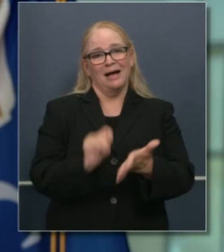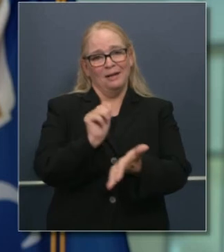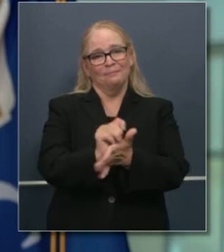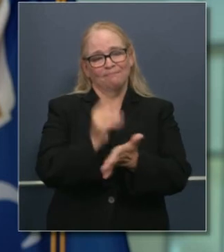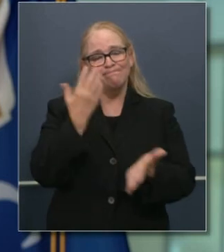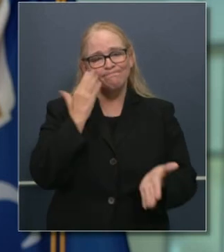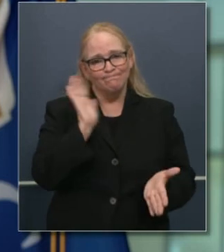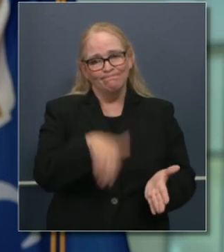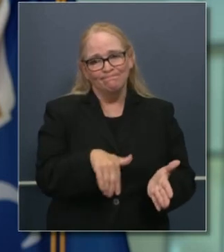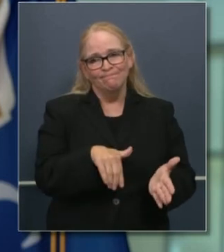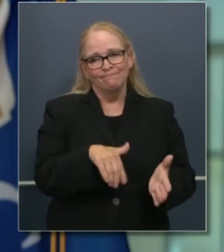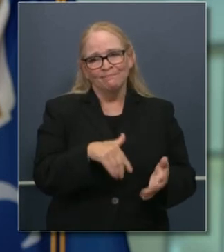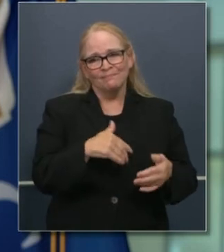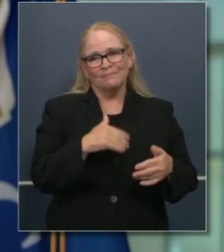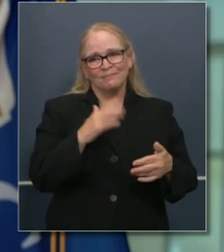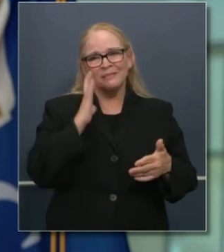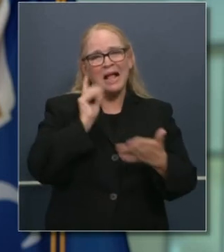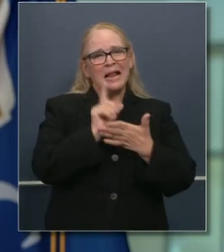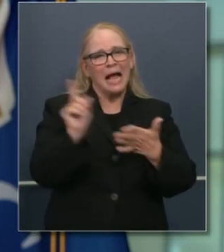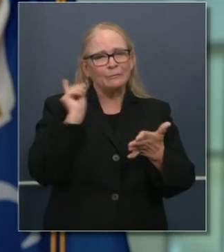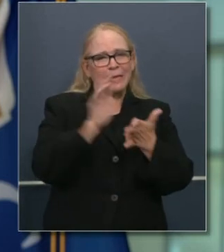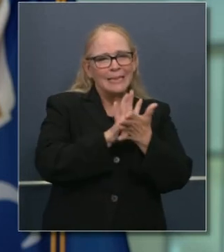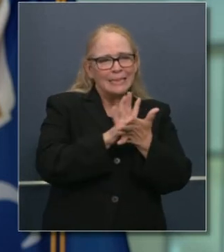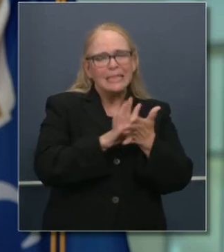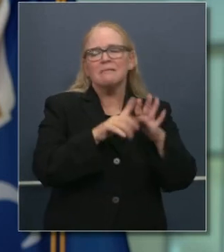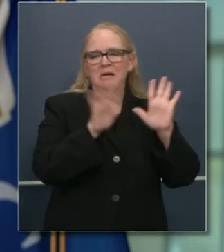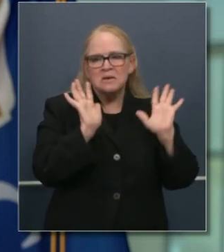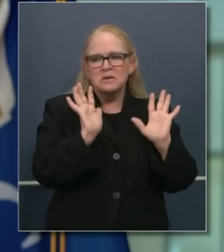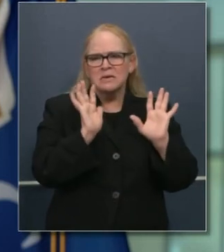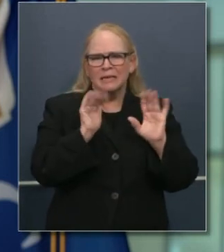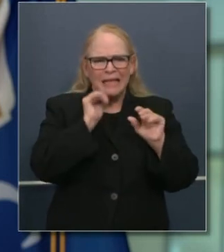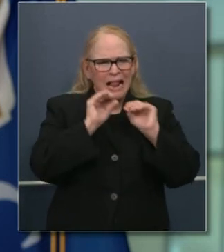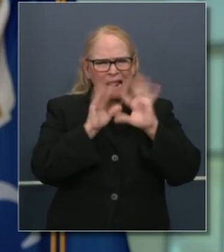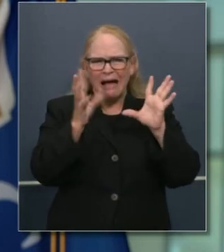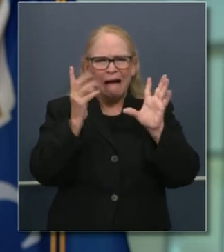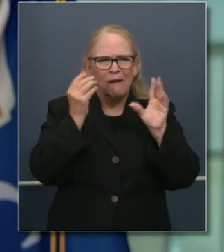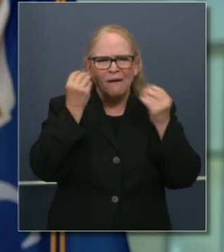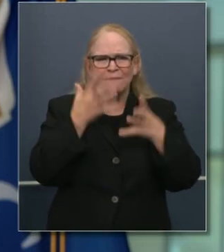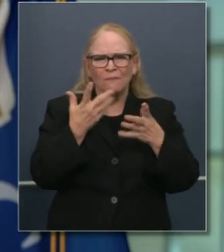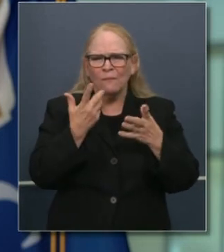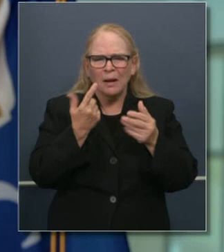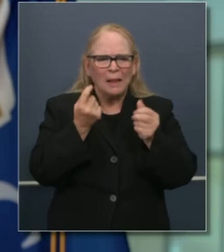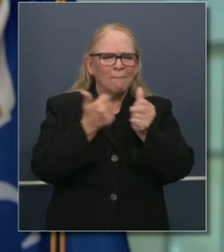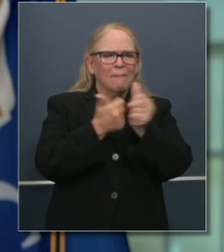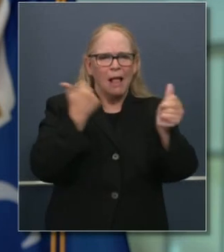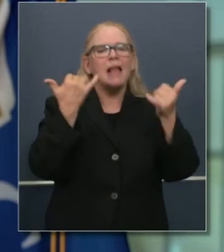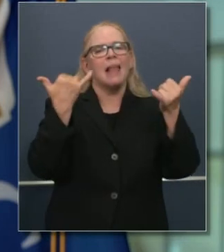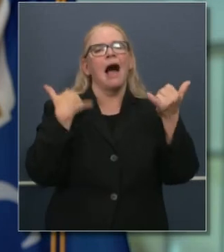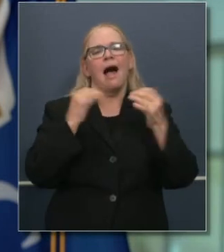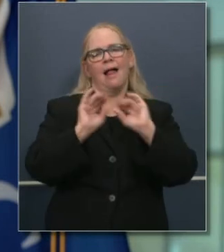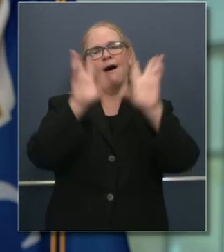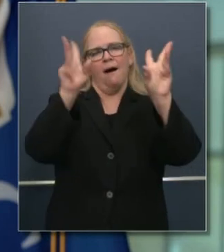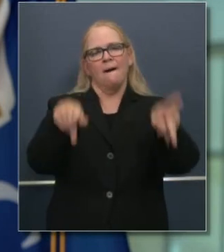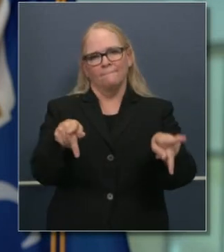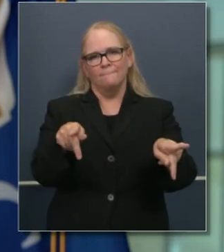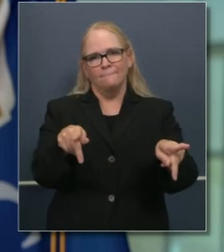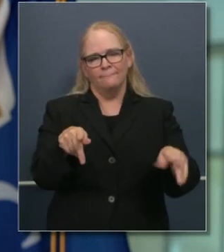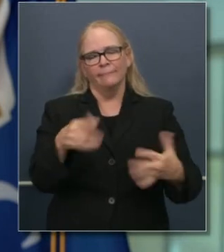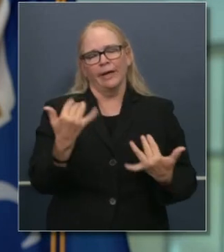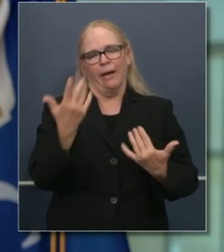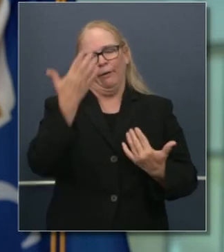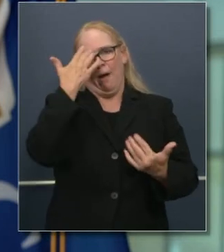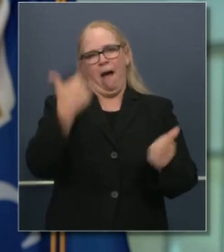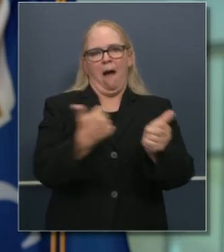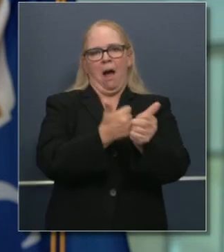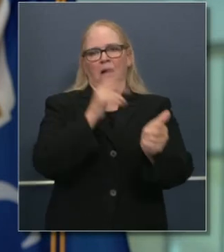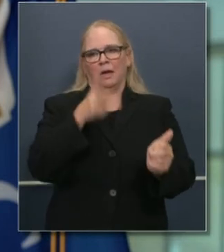Durante un tiempo algo ambiguo de la semana pasada, sin la claridad de esos casos retrasados y las